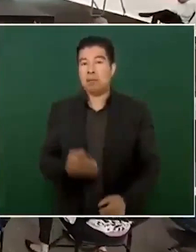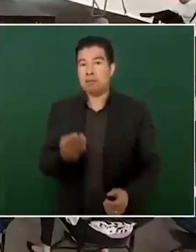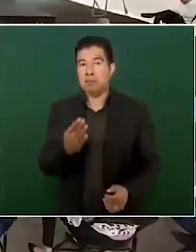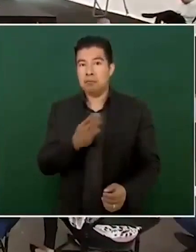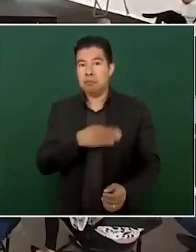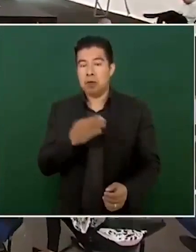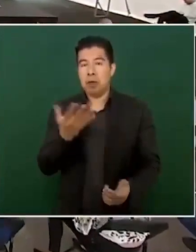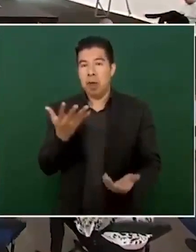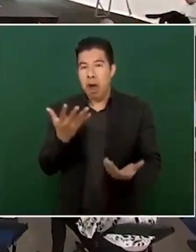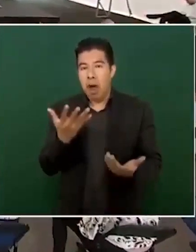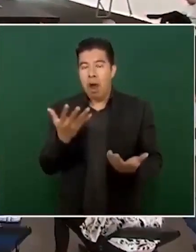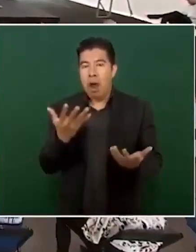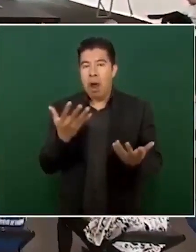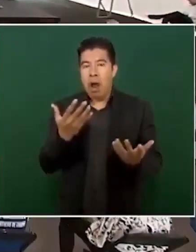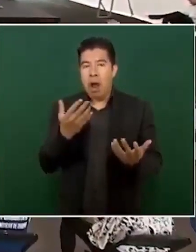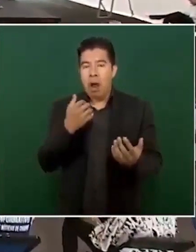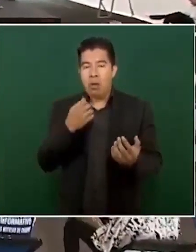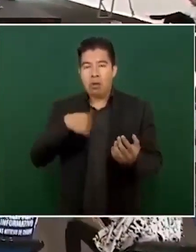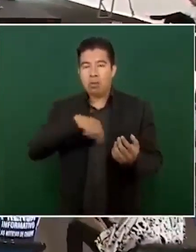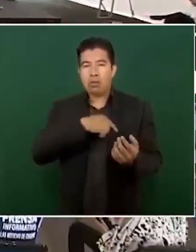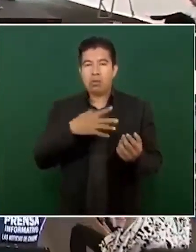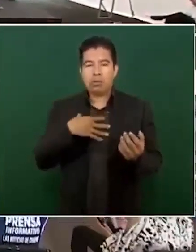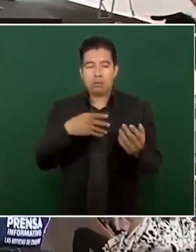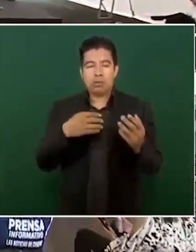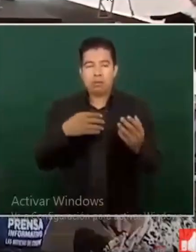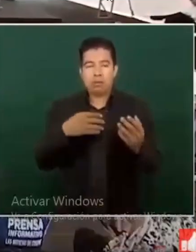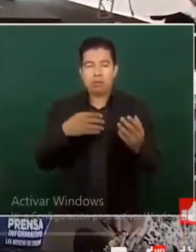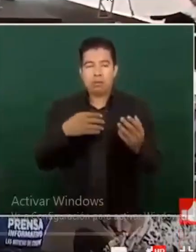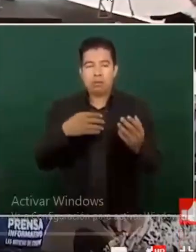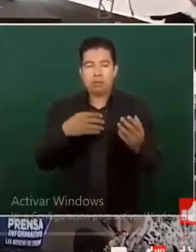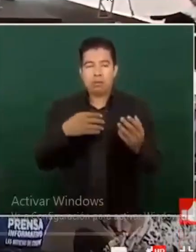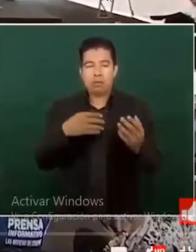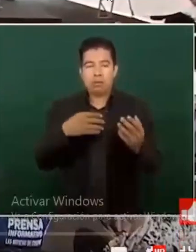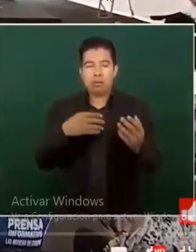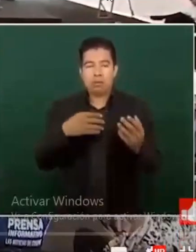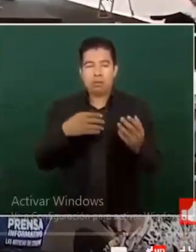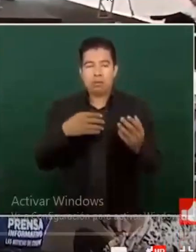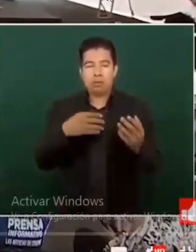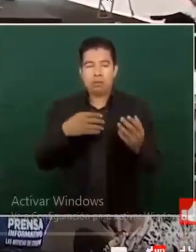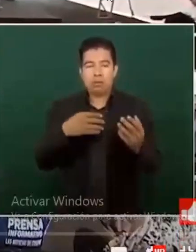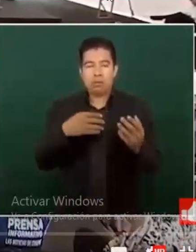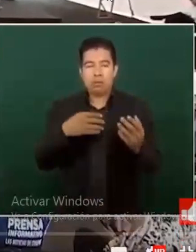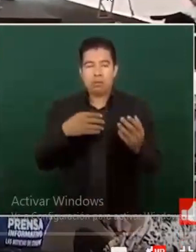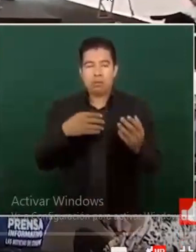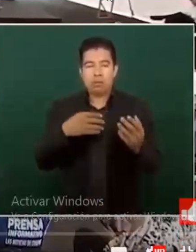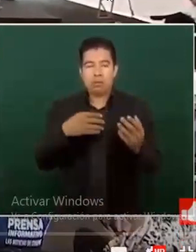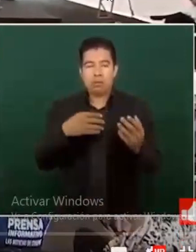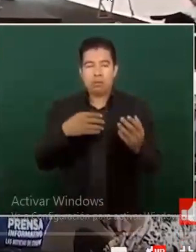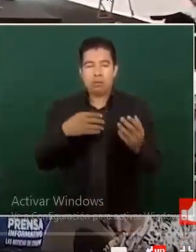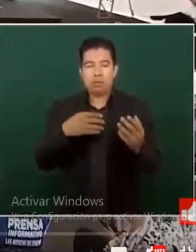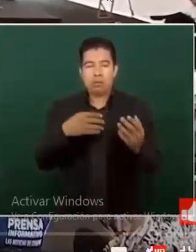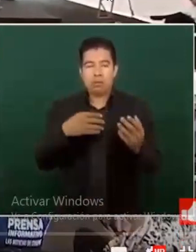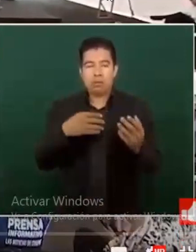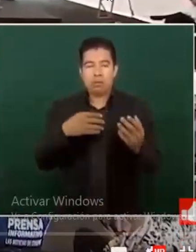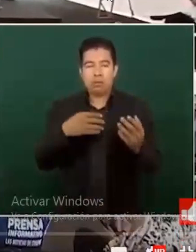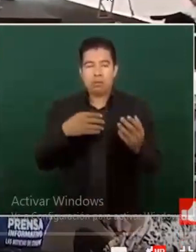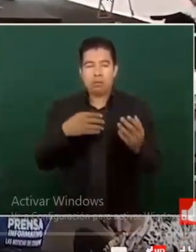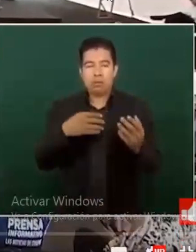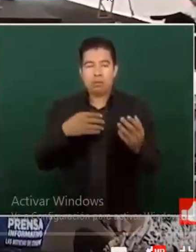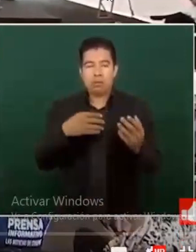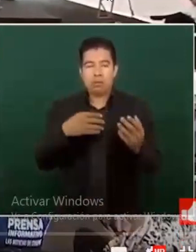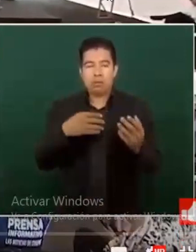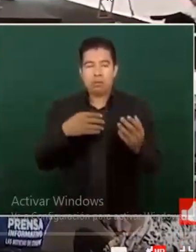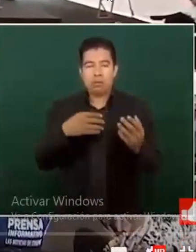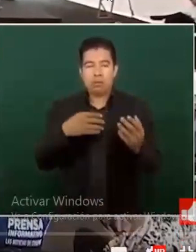postura Por parte del gobierno de México Oye, 7 crímenes Eso también está fuerte Sí O sea que no es